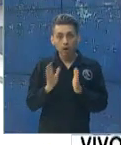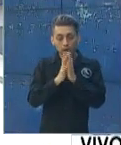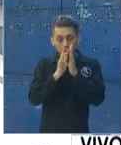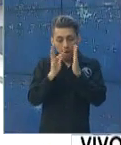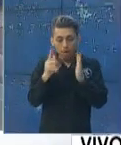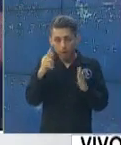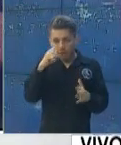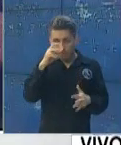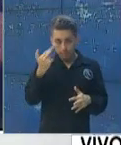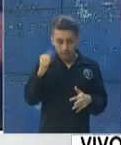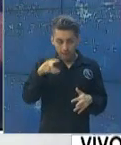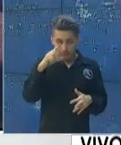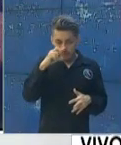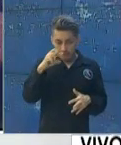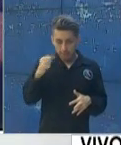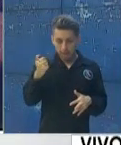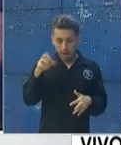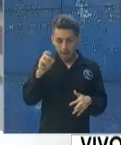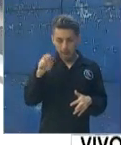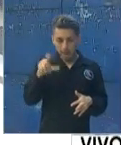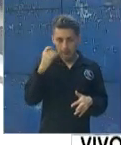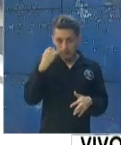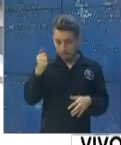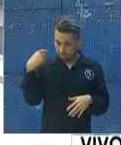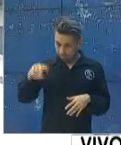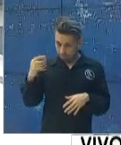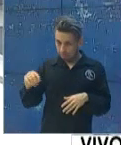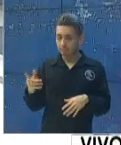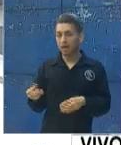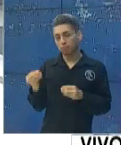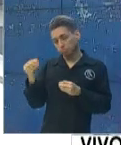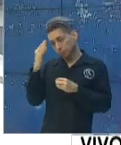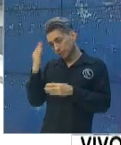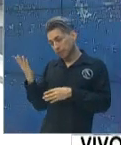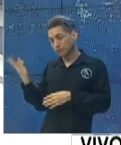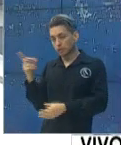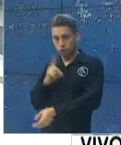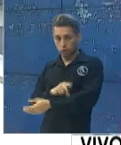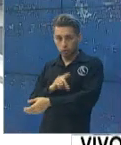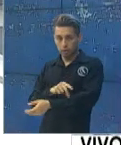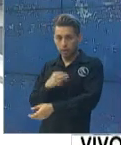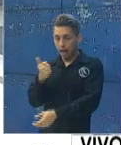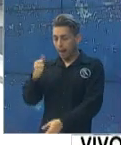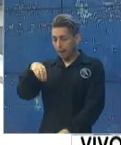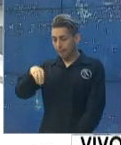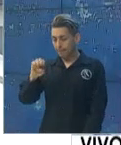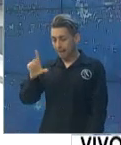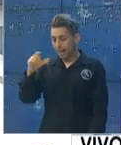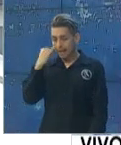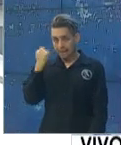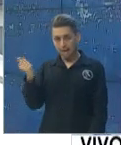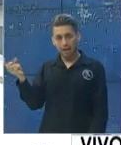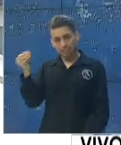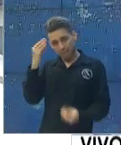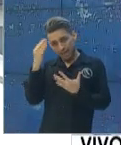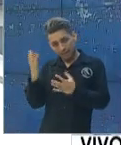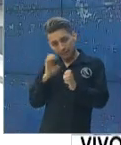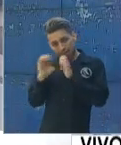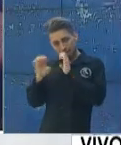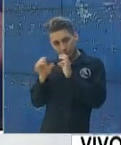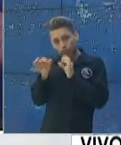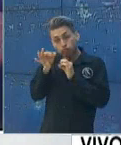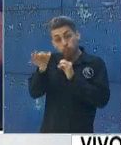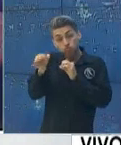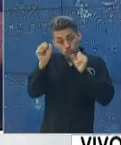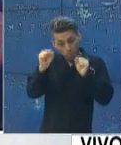salgan más rápidamente. Doctora Amelia Flores, muchísimas gracias por acceder a esta entrevista. Espero que podamos tener un futuro contacto y